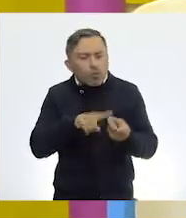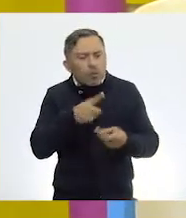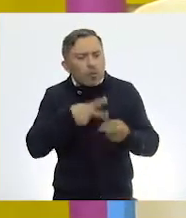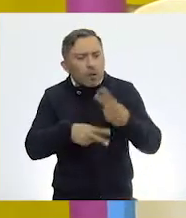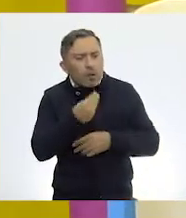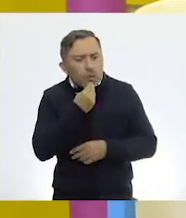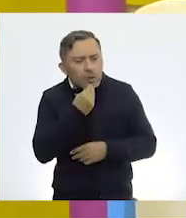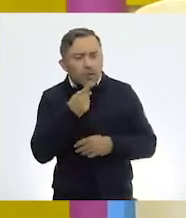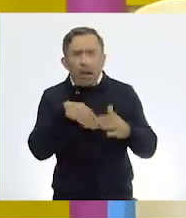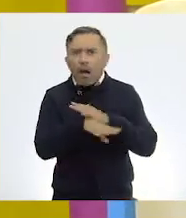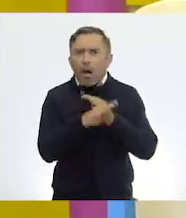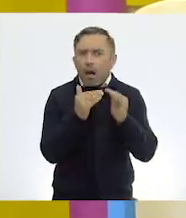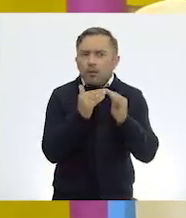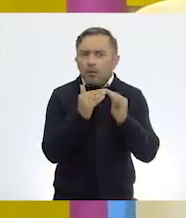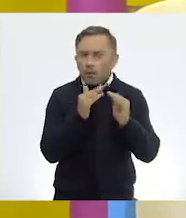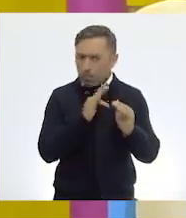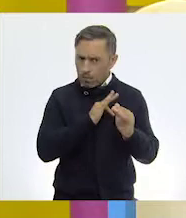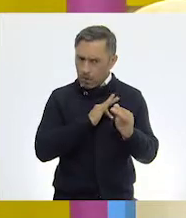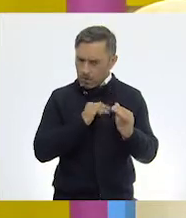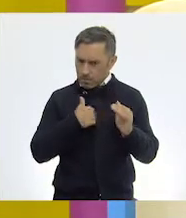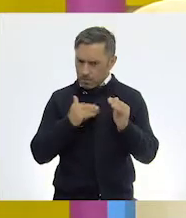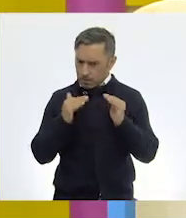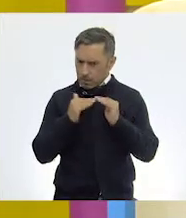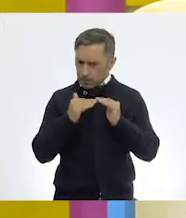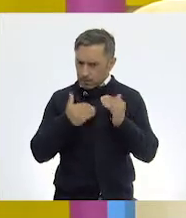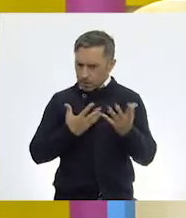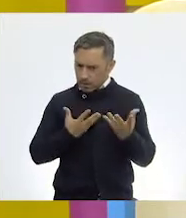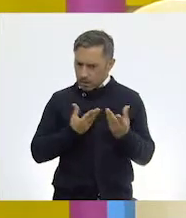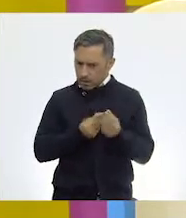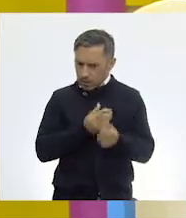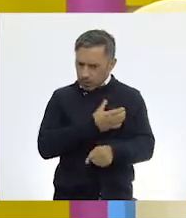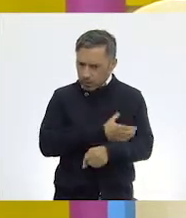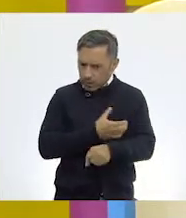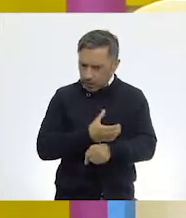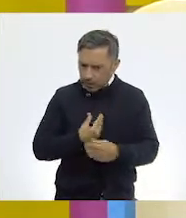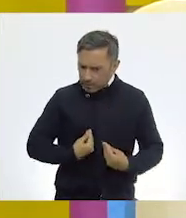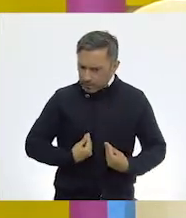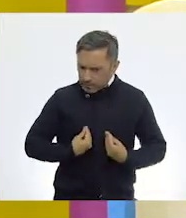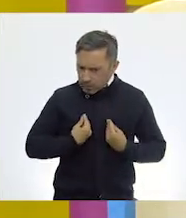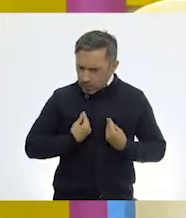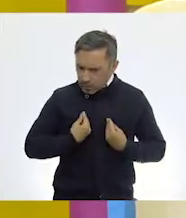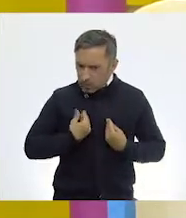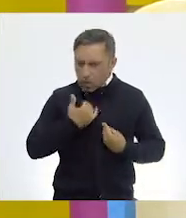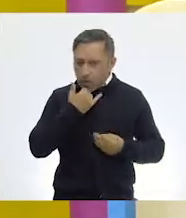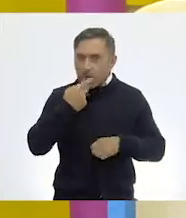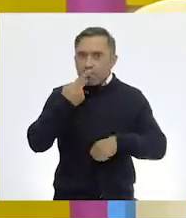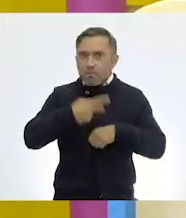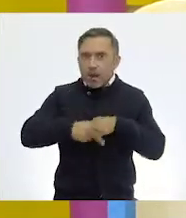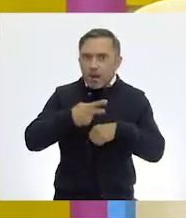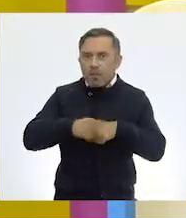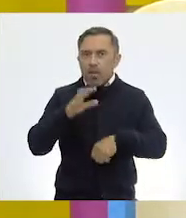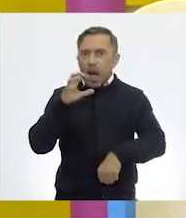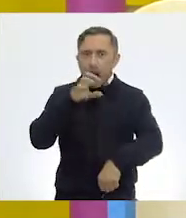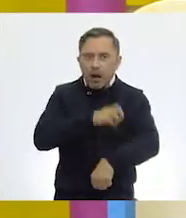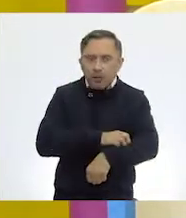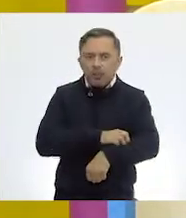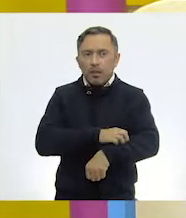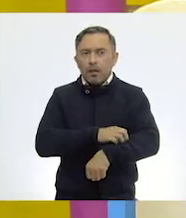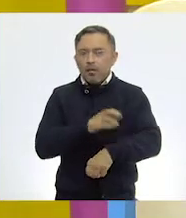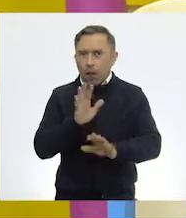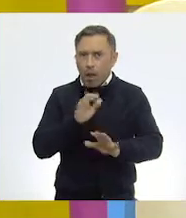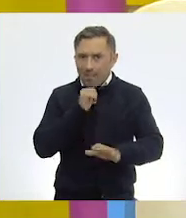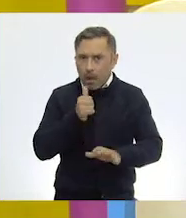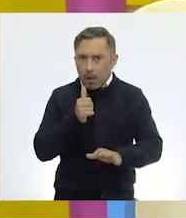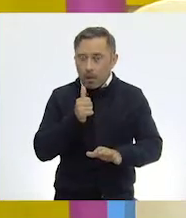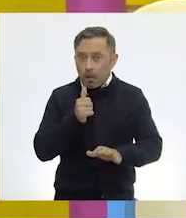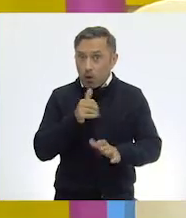ser animales de compañía o que puedo tener cerca del ser humano sin que pueda causar algún peligro. ¿El cocodrilo